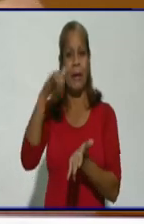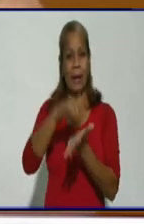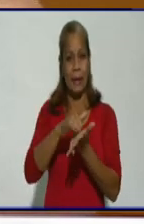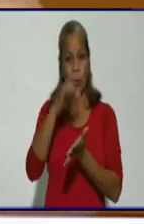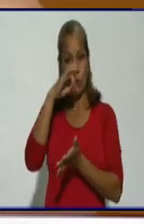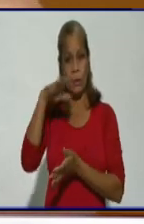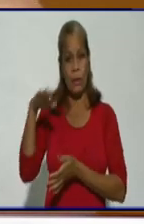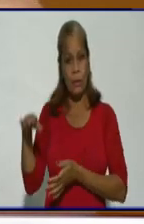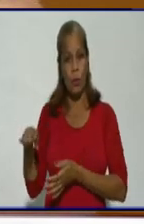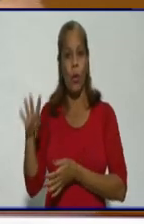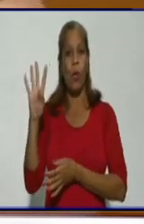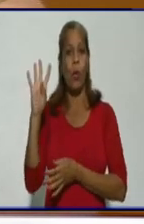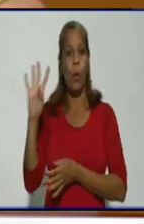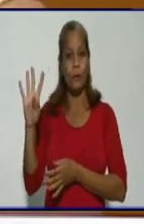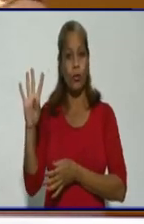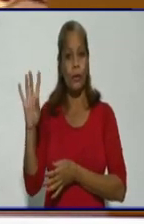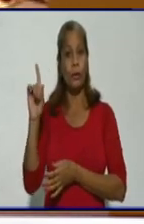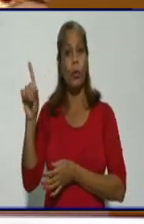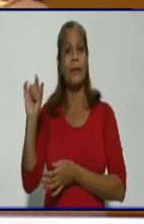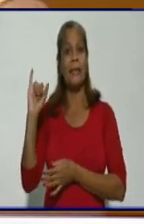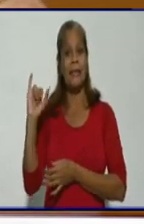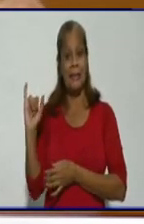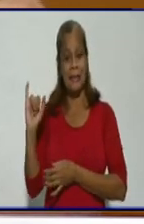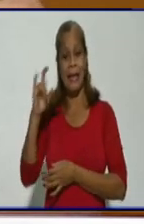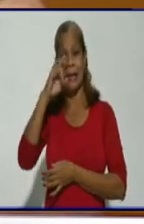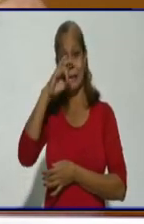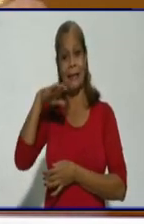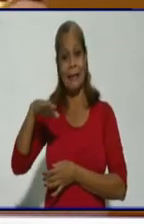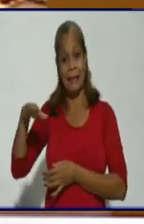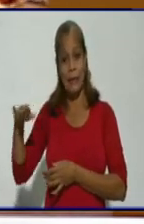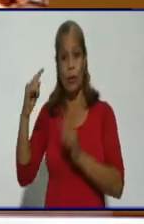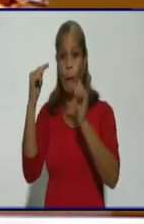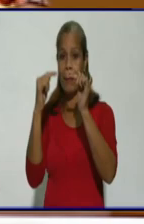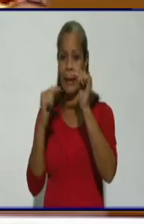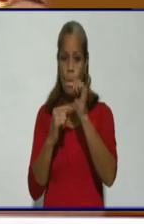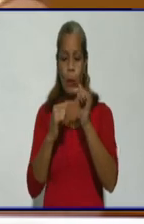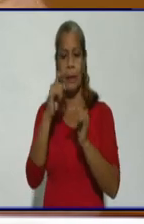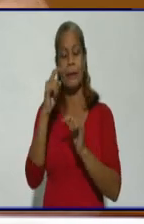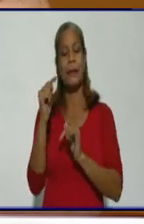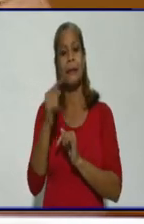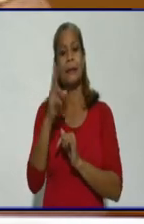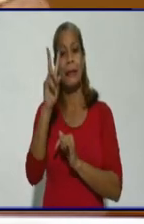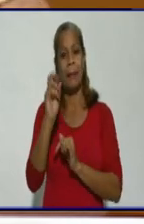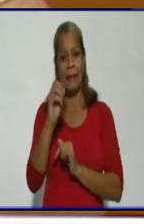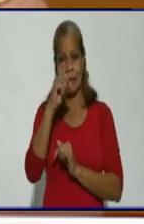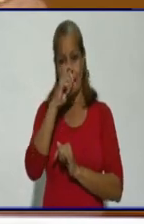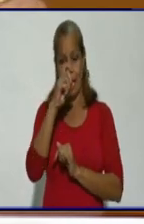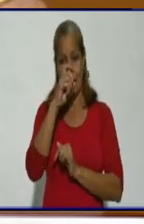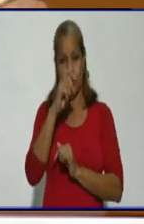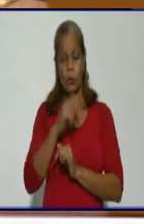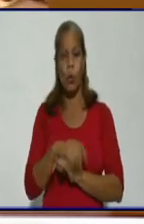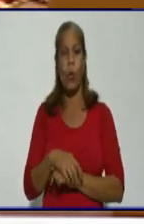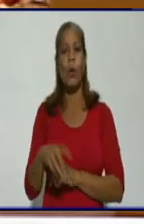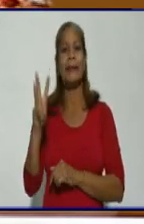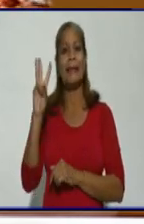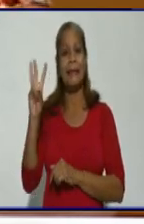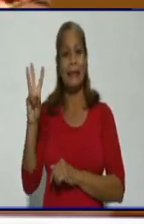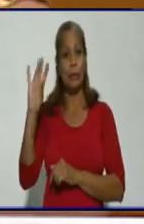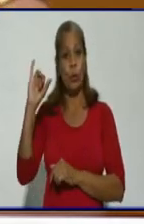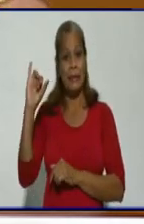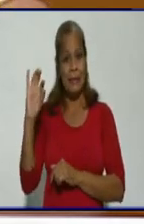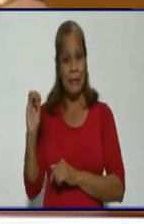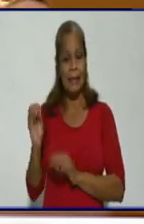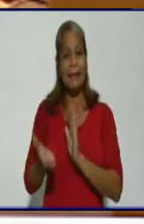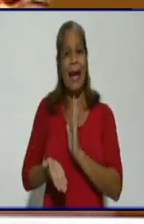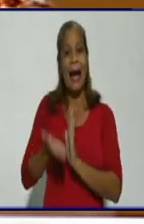416 pacientes comprendidos en estas edades. Se dieron 360 altas